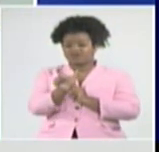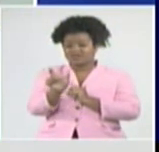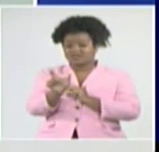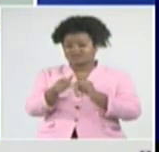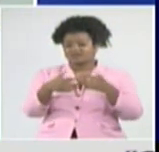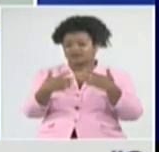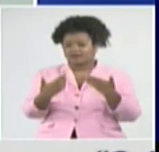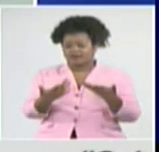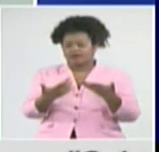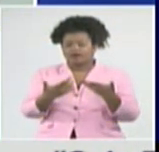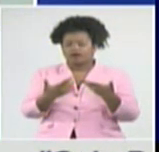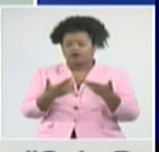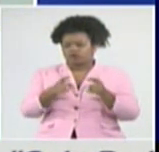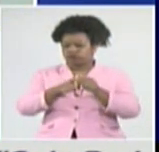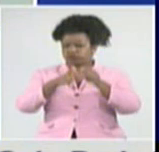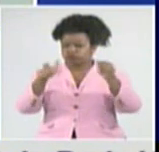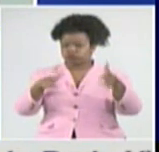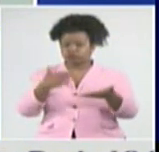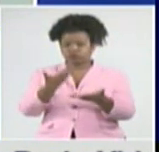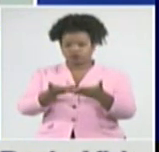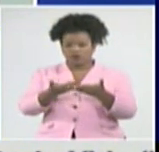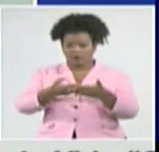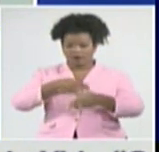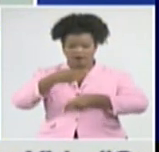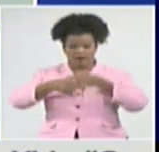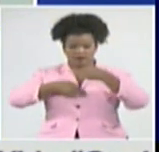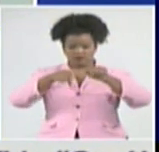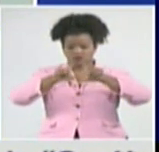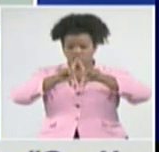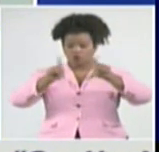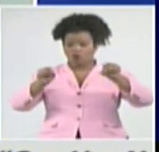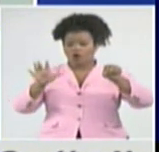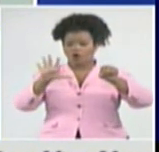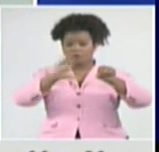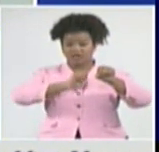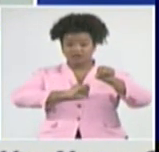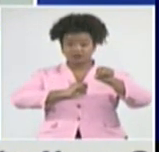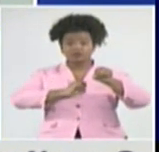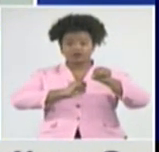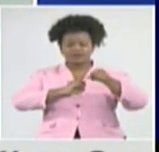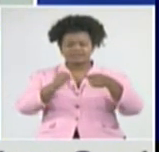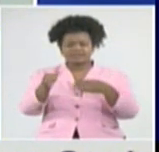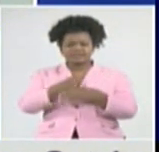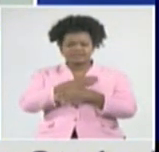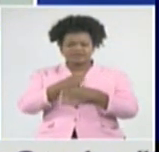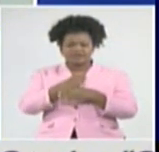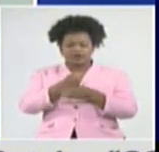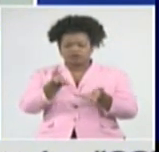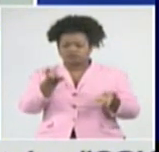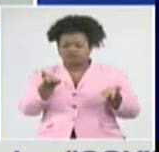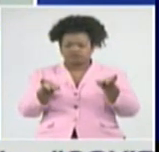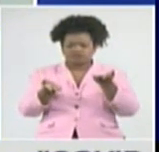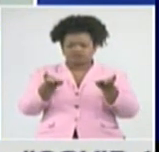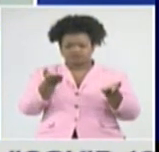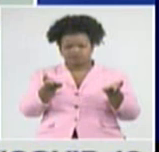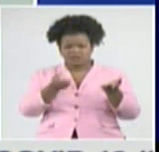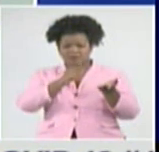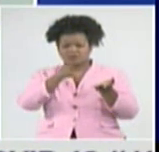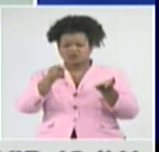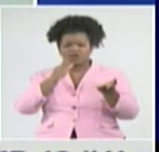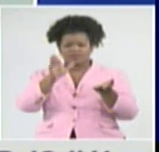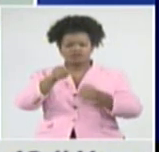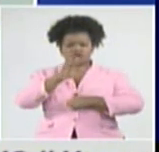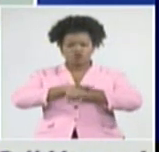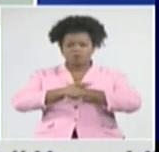muestras se procesaron en nuestro país. Por lo tanto, no se corresponde, como se plantea, a que se hayan